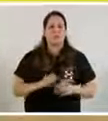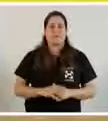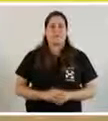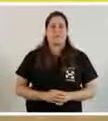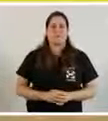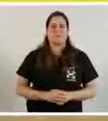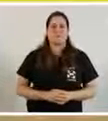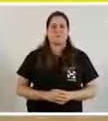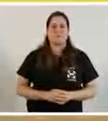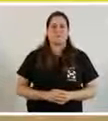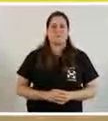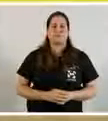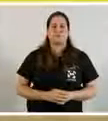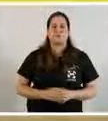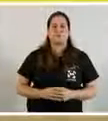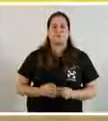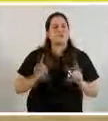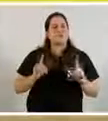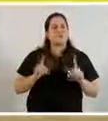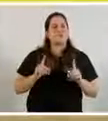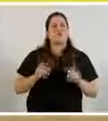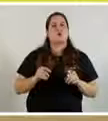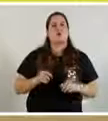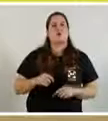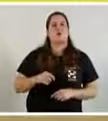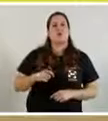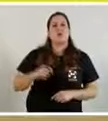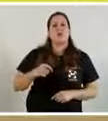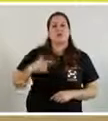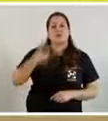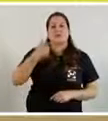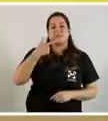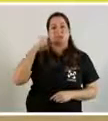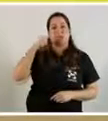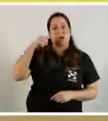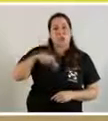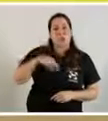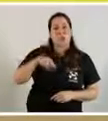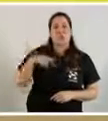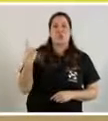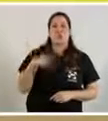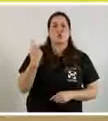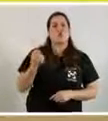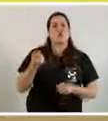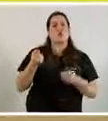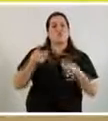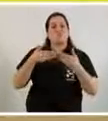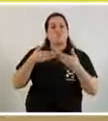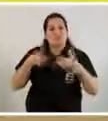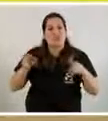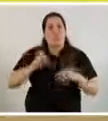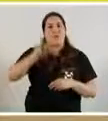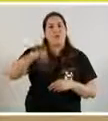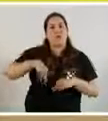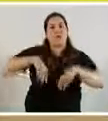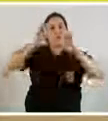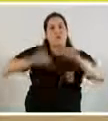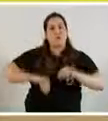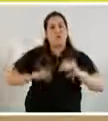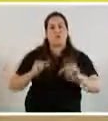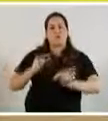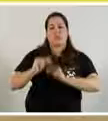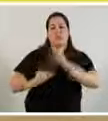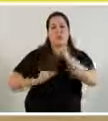Justamente nosotros, el 17 de julio, lanzamos el plan de puesta en marcha gradual de la ciudad, que está